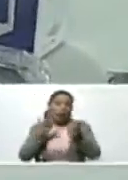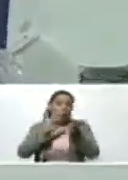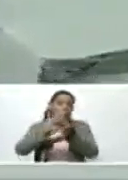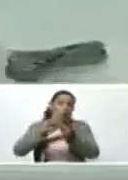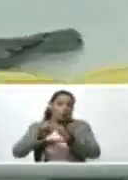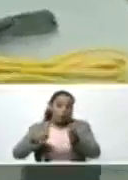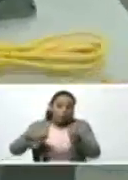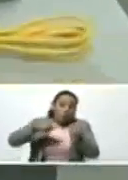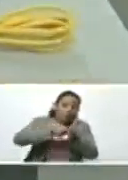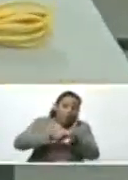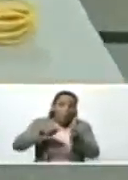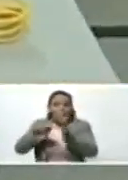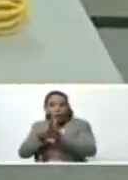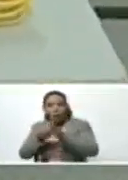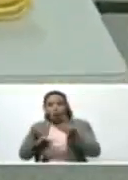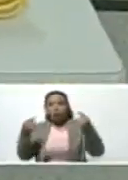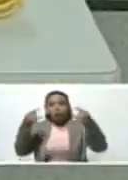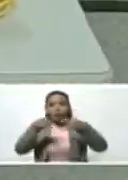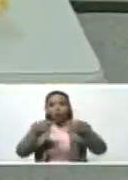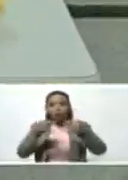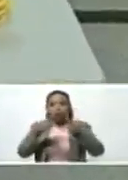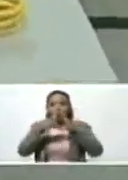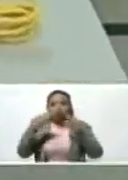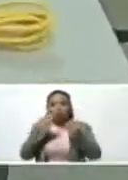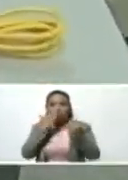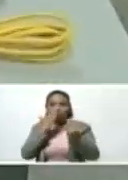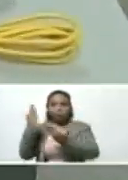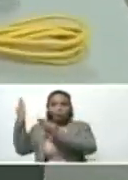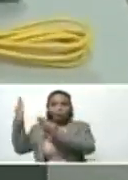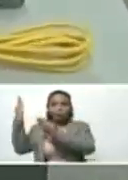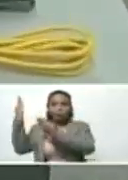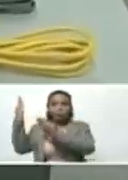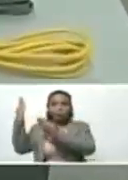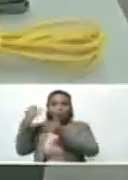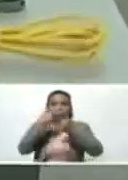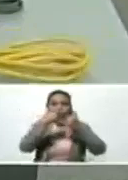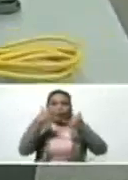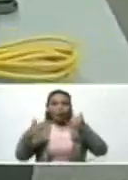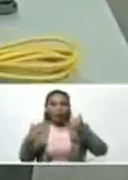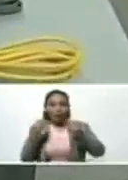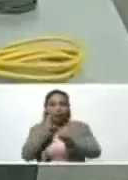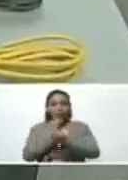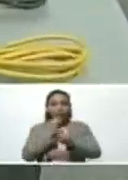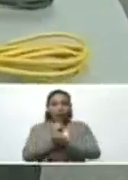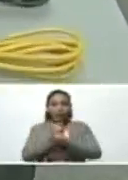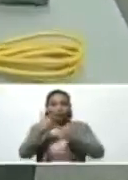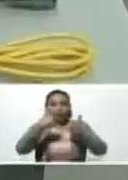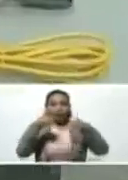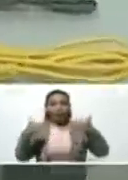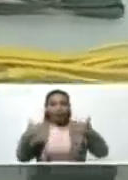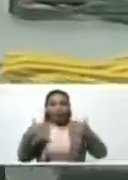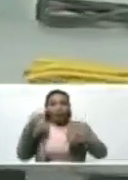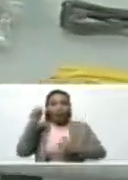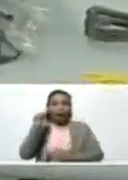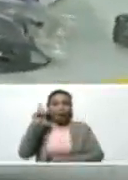Es el filtro, el adaptador de corriente, un cable de internet y el cable ADSL.